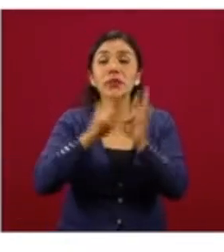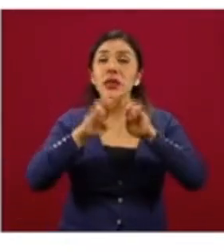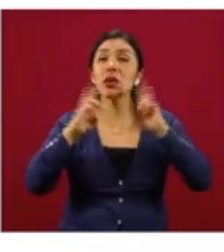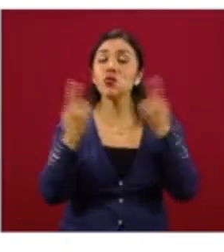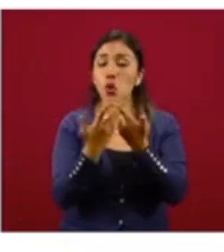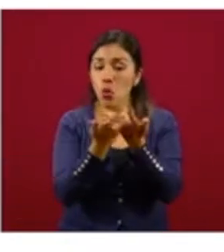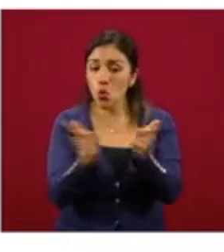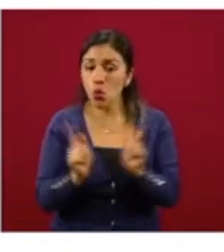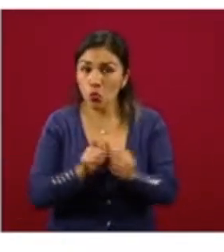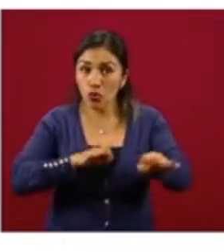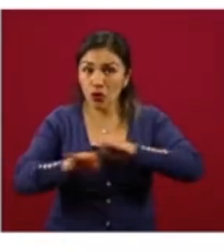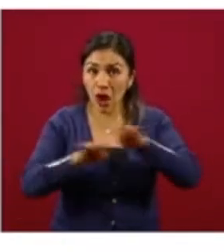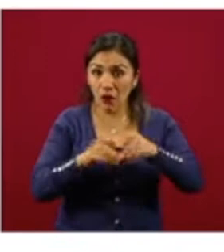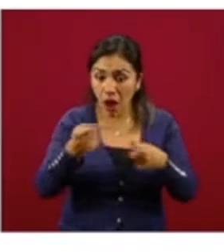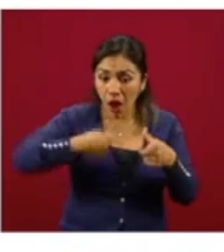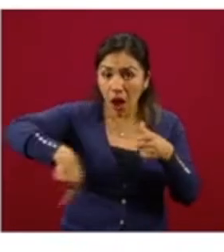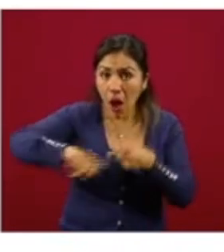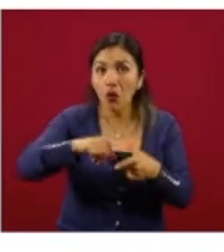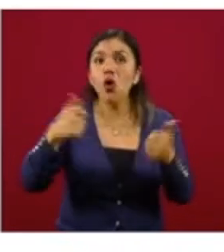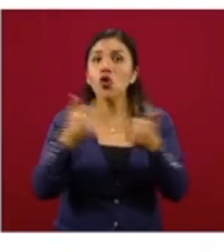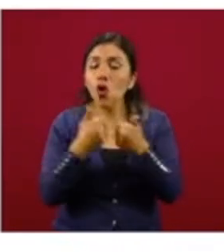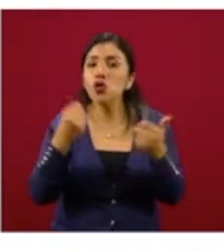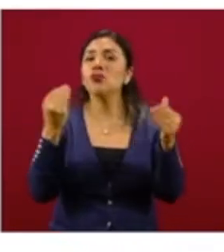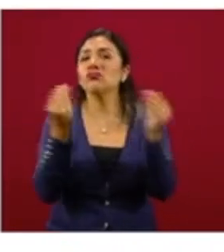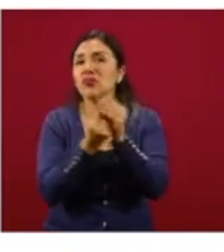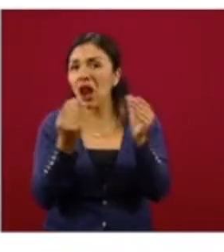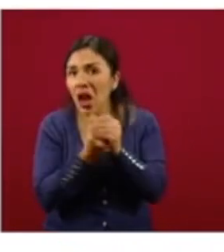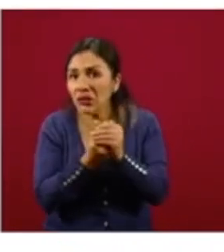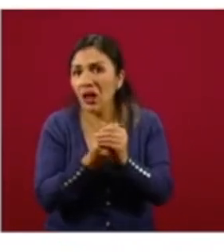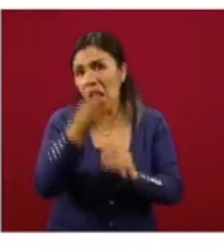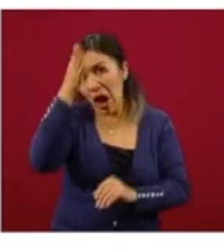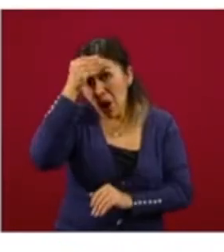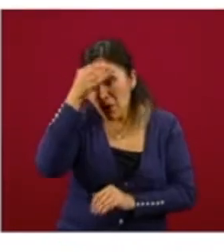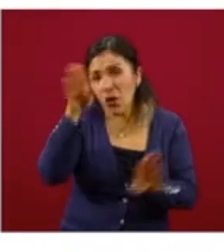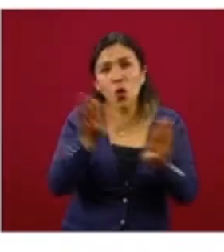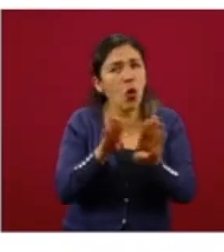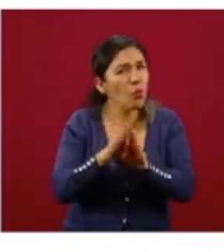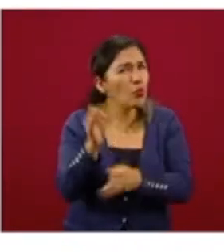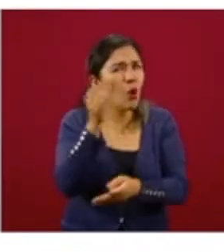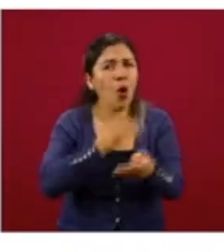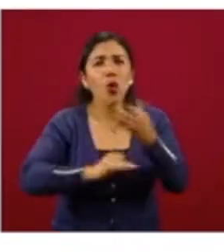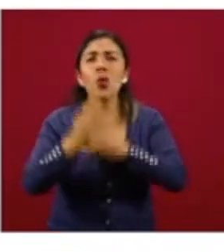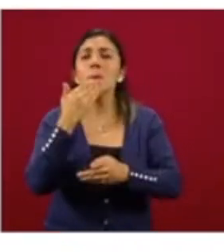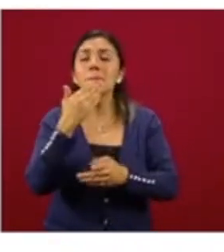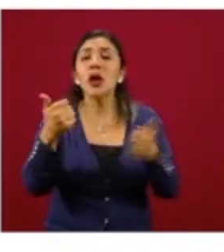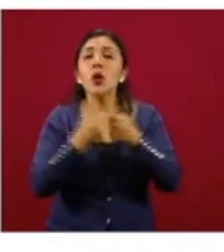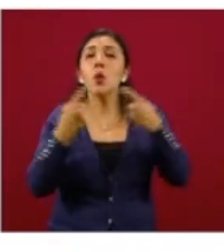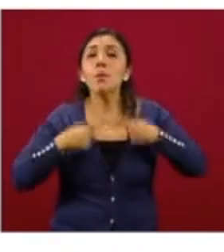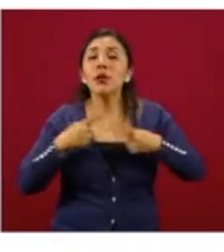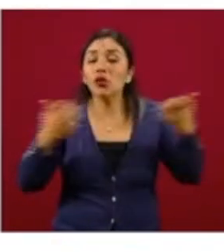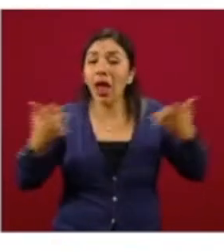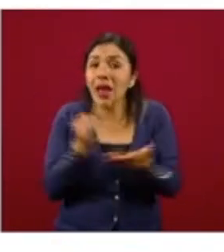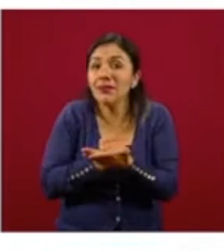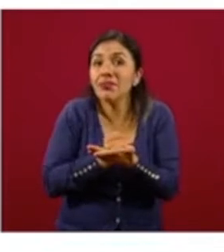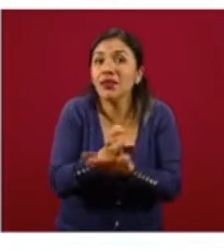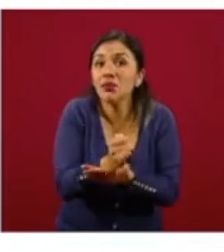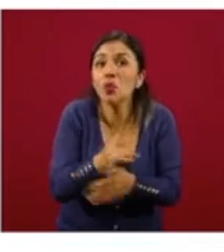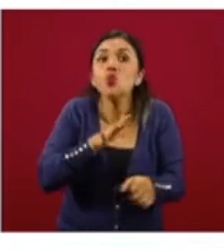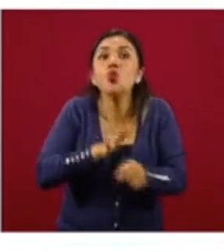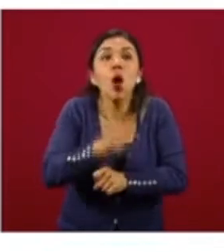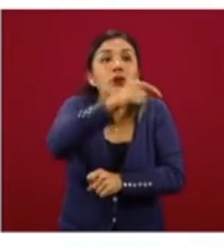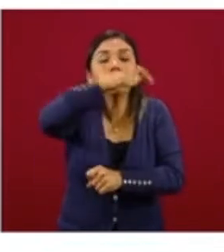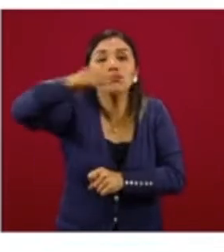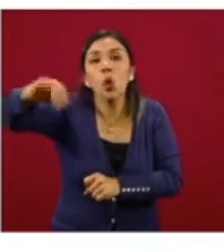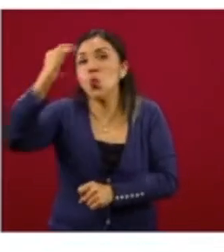de trabajo que se conformó, tuvimos talleres, es decir, todo el proceso se creó con los que van a tomar las decisiones, con los que